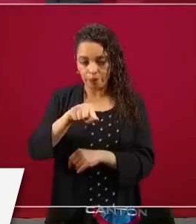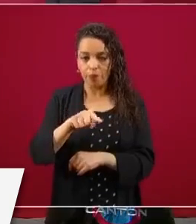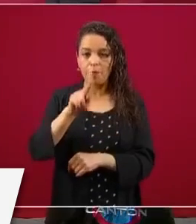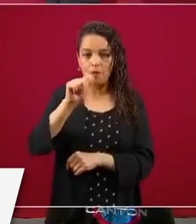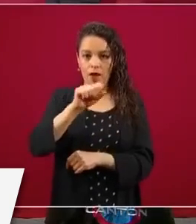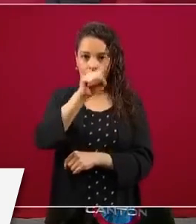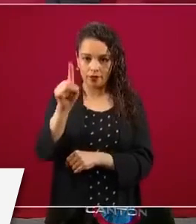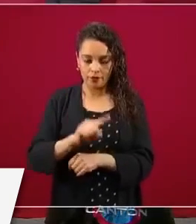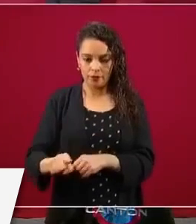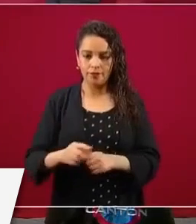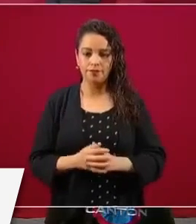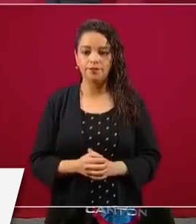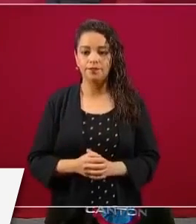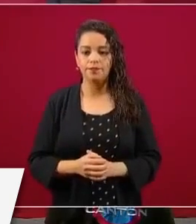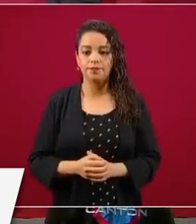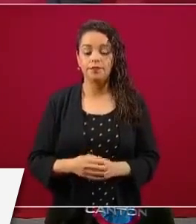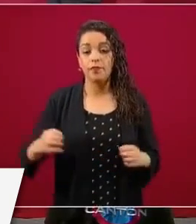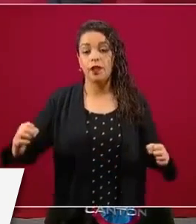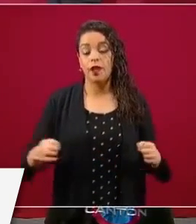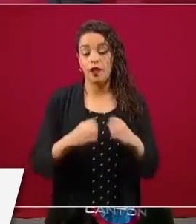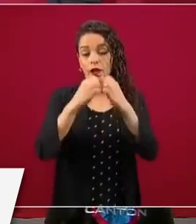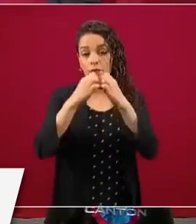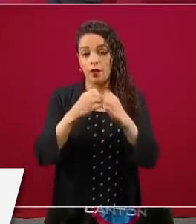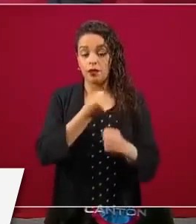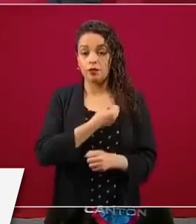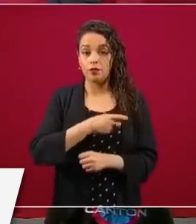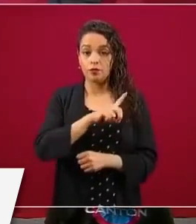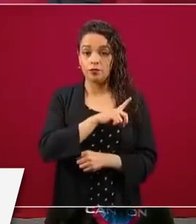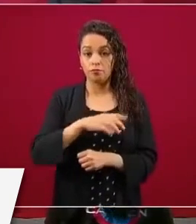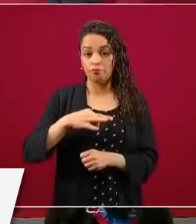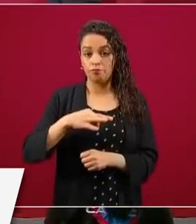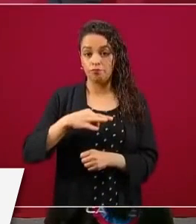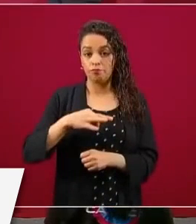El apoyo a la emergencia sanitaria, aquí son todas las actividades